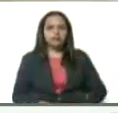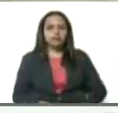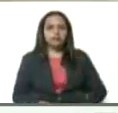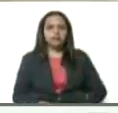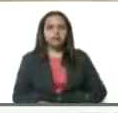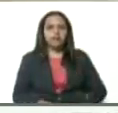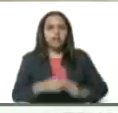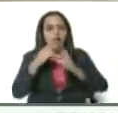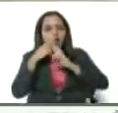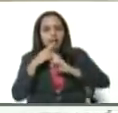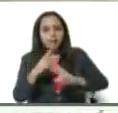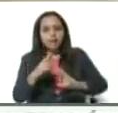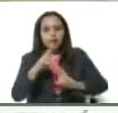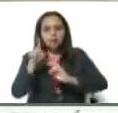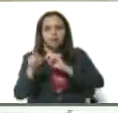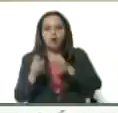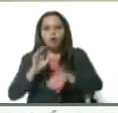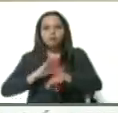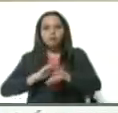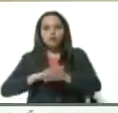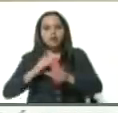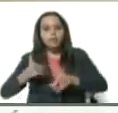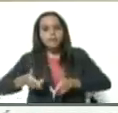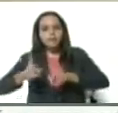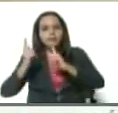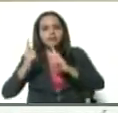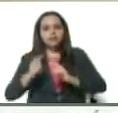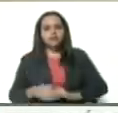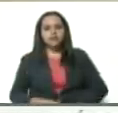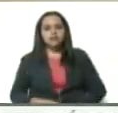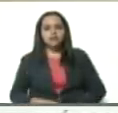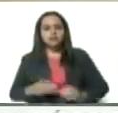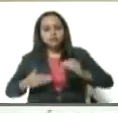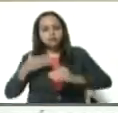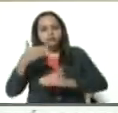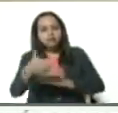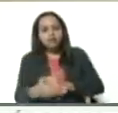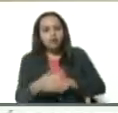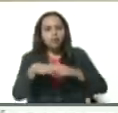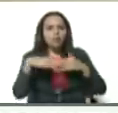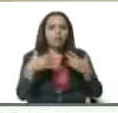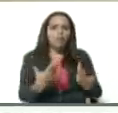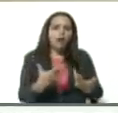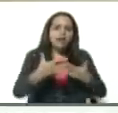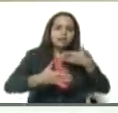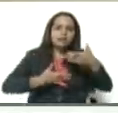Responda a la encuesta, porque eso nos permite cruzar síntomas verdaderos,